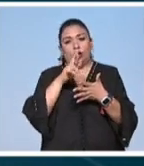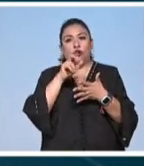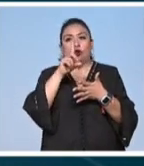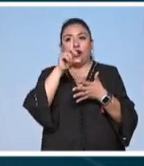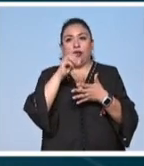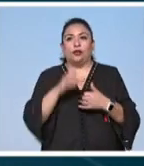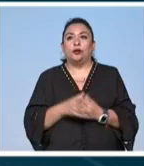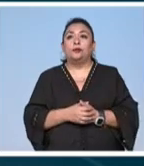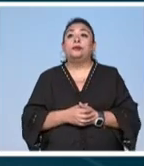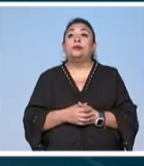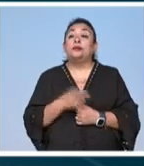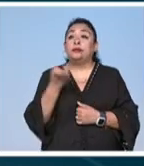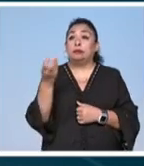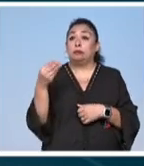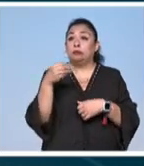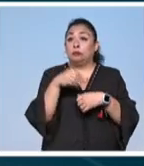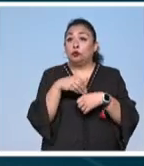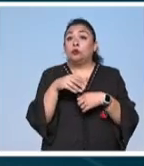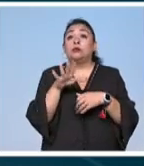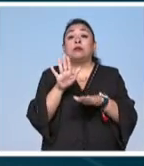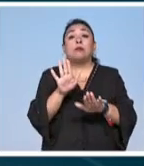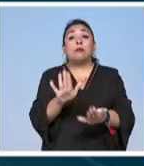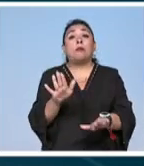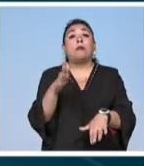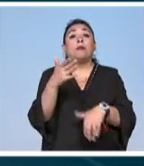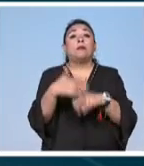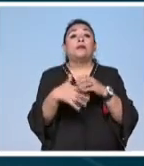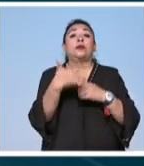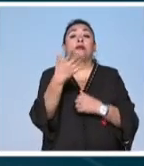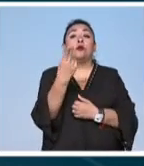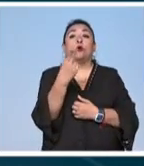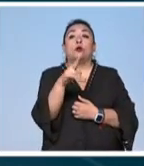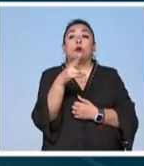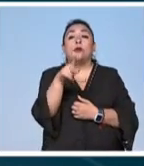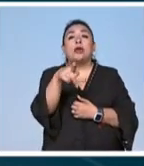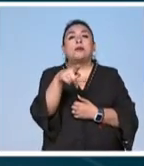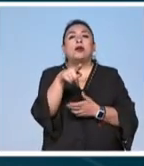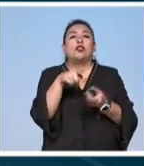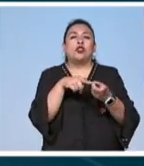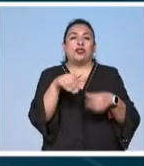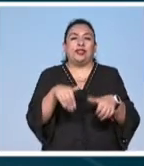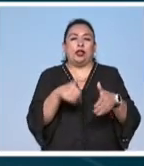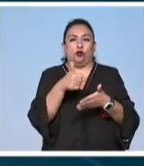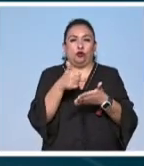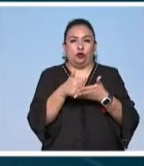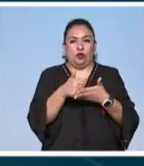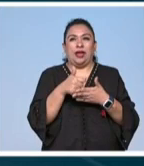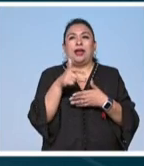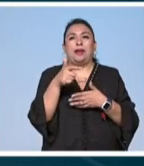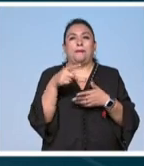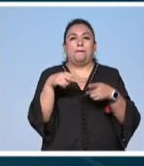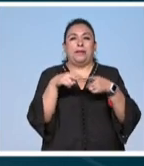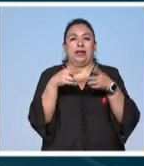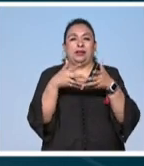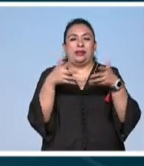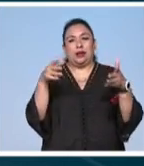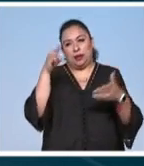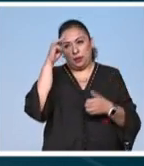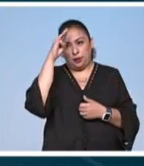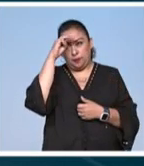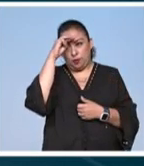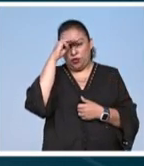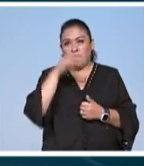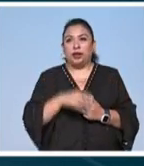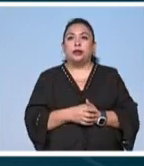flores estas instalaciones permanecerán hasta el 5 de noviembre en la explanada del teatro de la ciudad en la macroplaza de montarrey